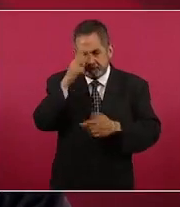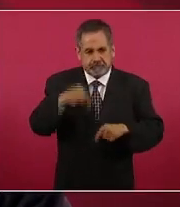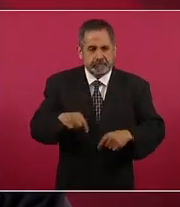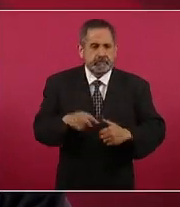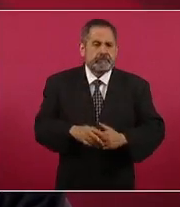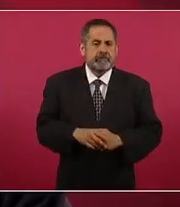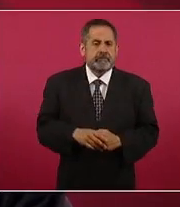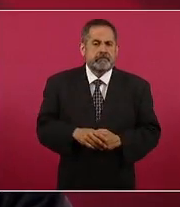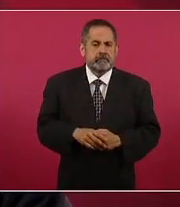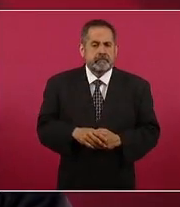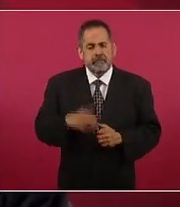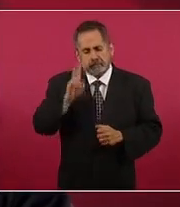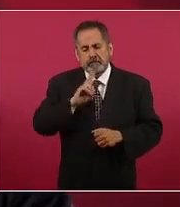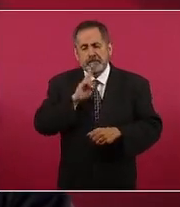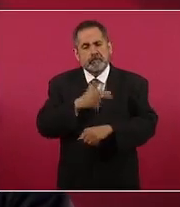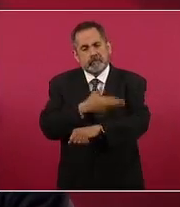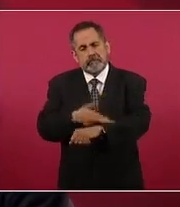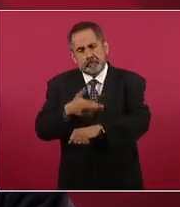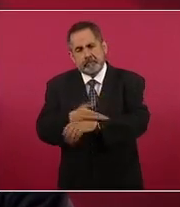estamos viendo